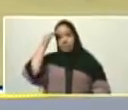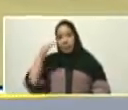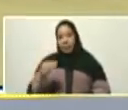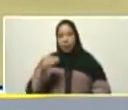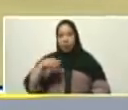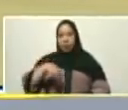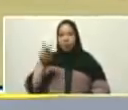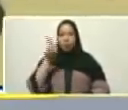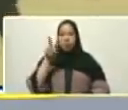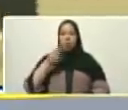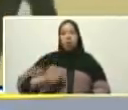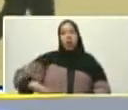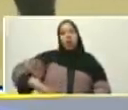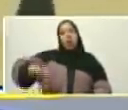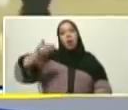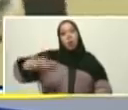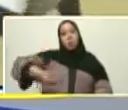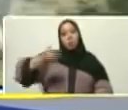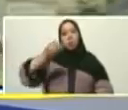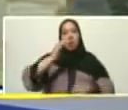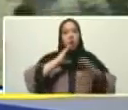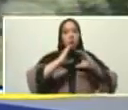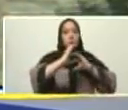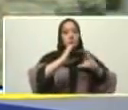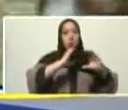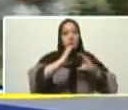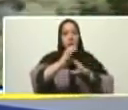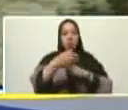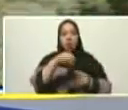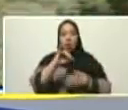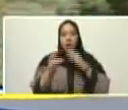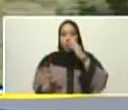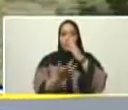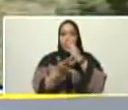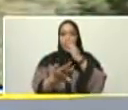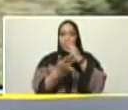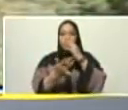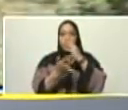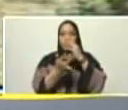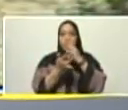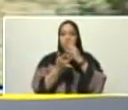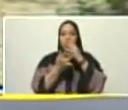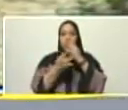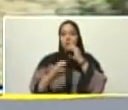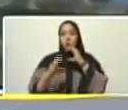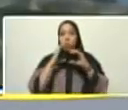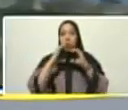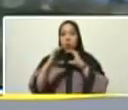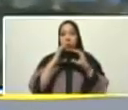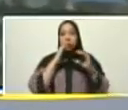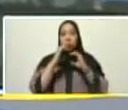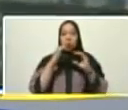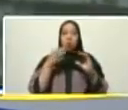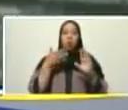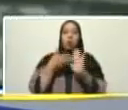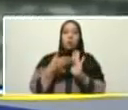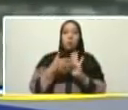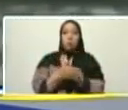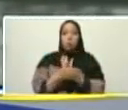importancia de las comunicaciones y de la tecnología en las comunicaciones para poder estar en el terreno,